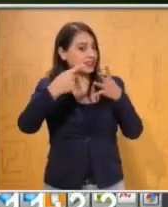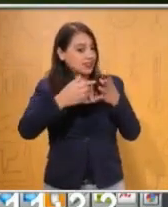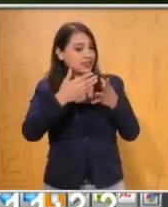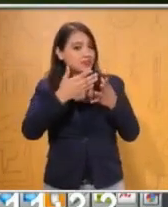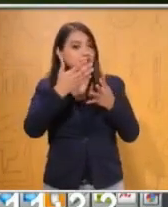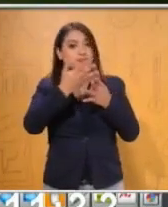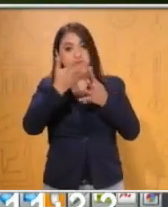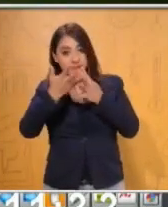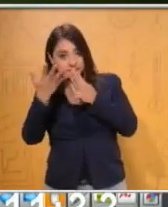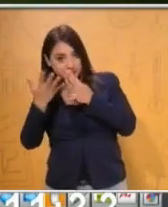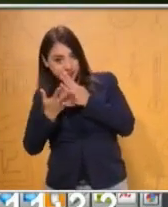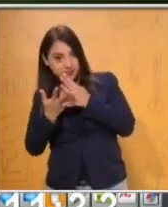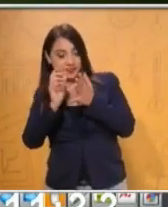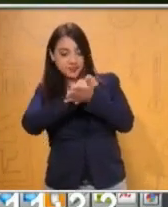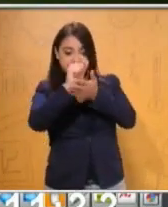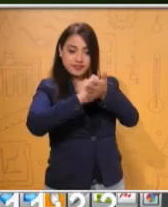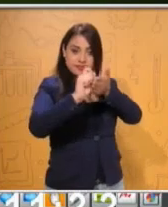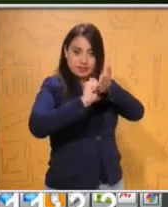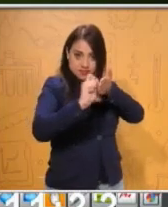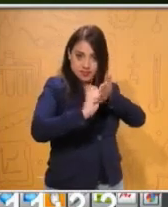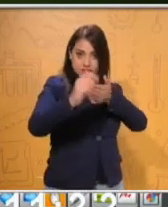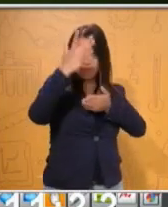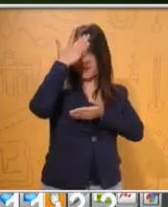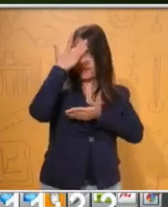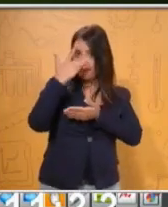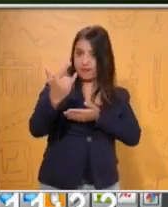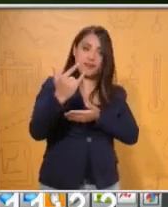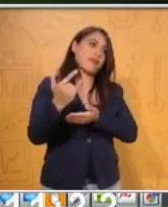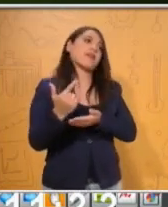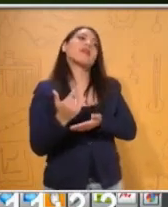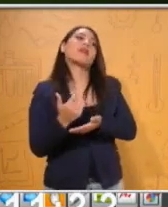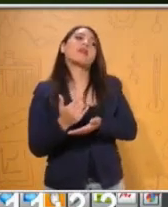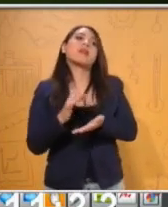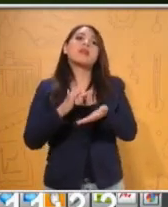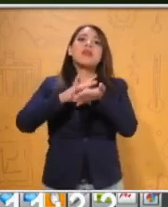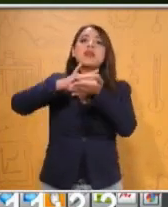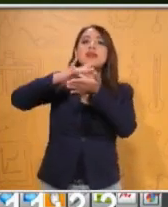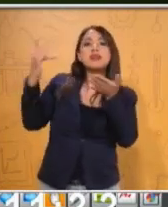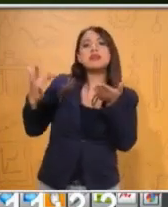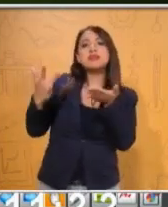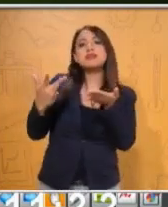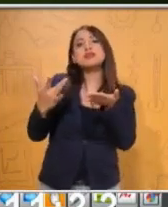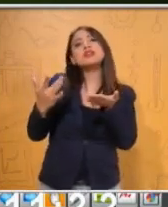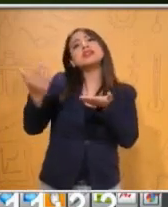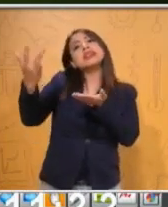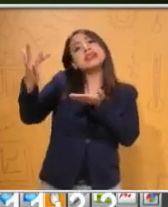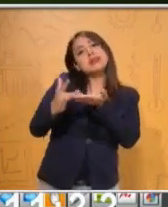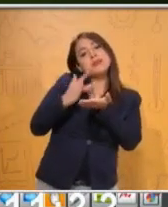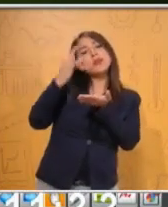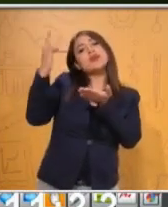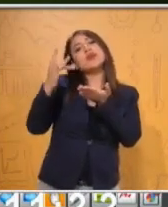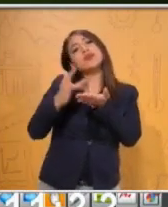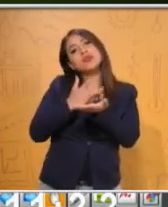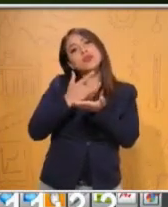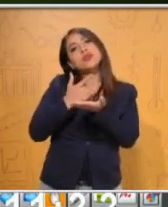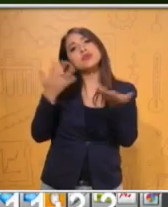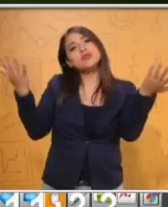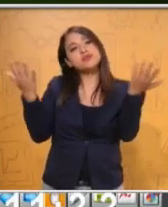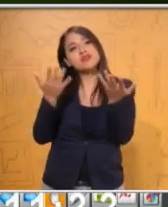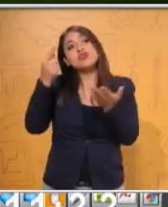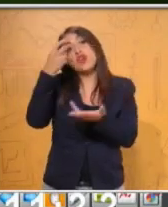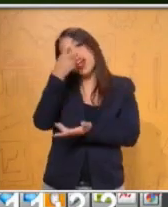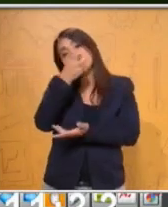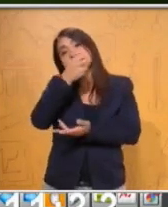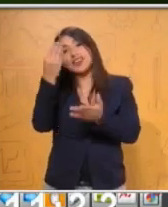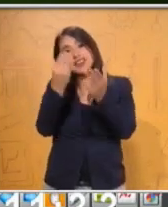escritura de adivinanzas. Agradecemos la colaboración de la maestra Aide de Alba Núñez que elaboró el material para que podamos realizar